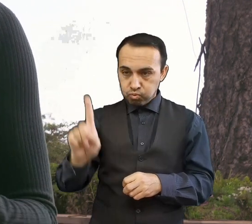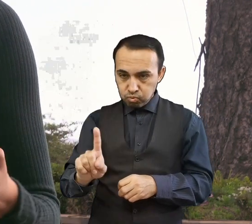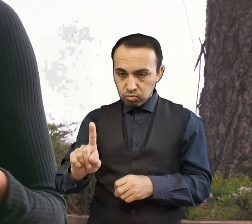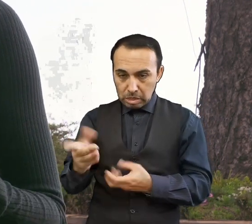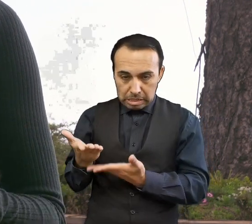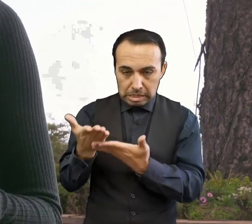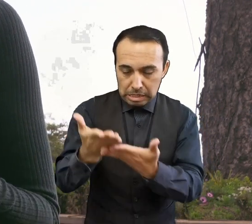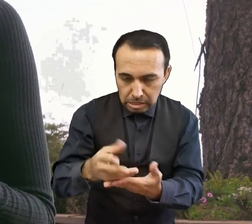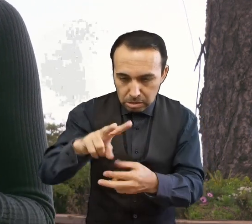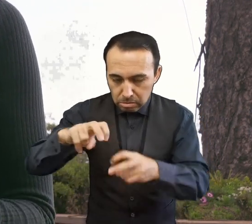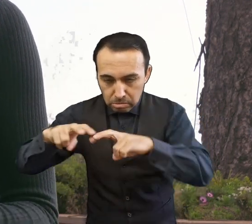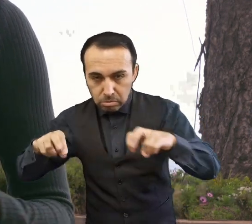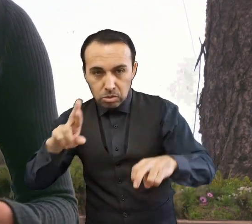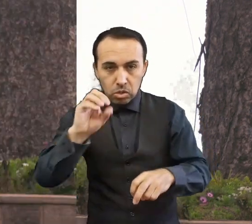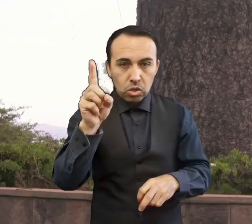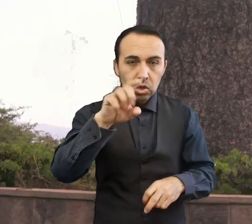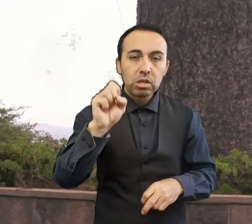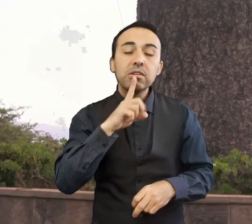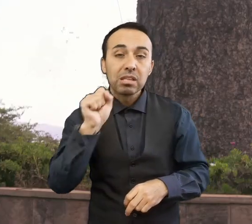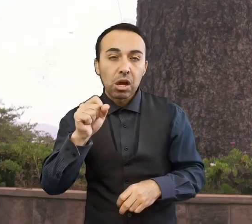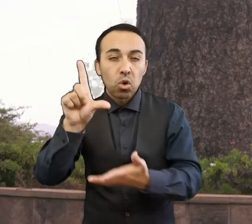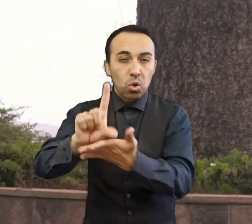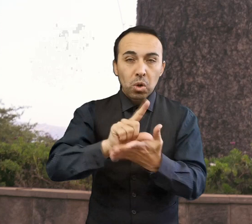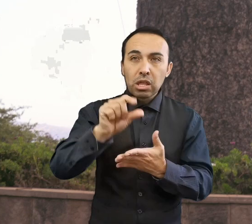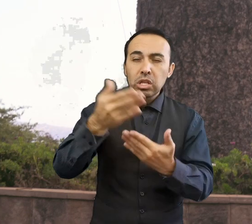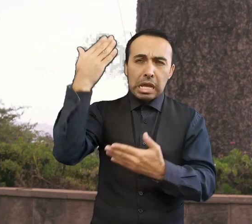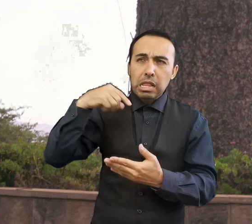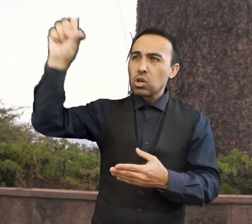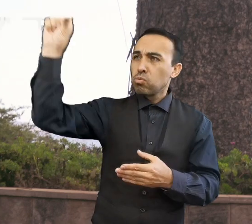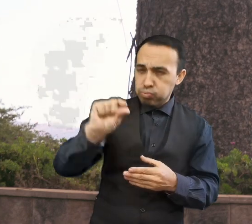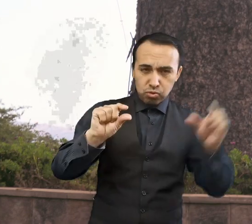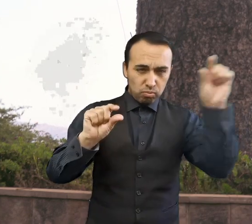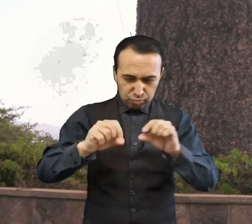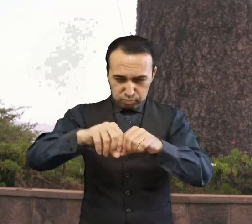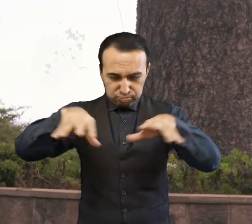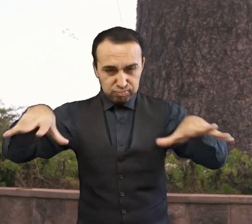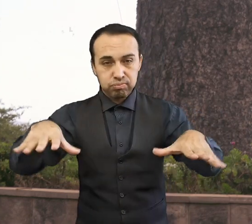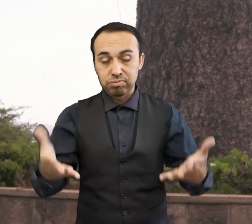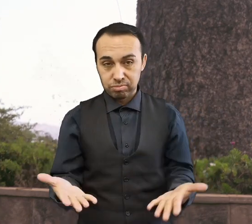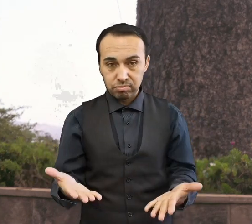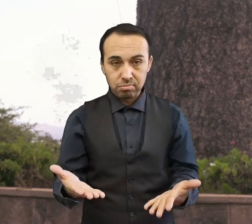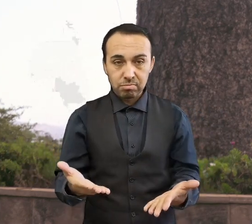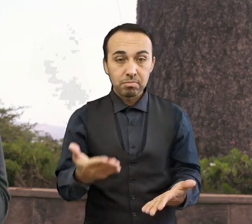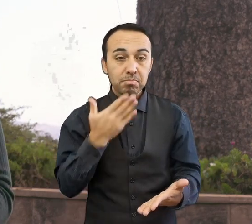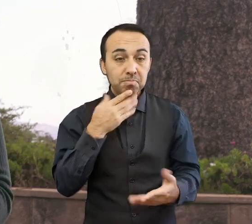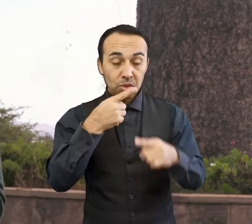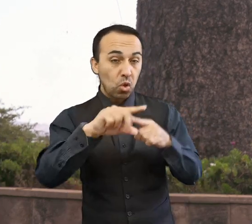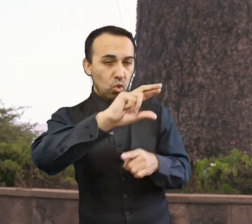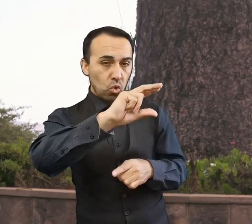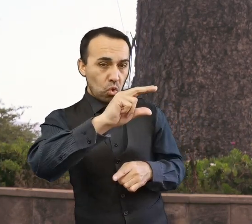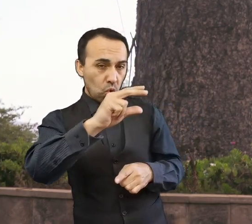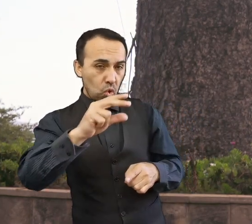Hayabusa, Hayabusa 2 y Osiris Rex. 29.37 Alan Voss, descubierto en 1987 y